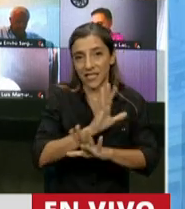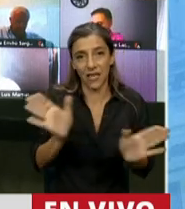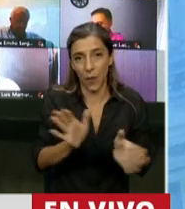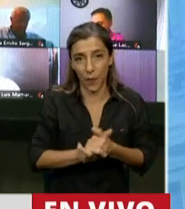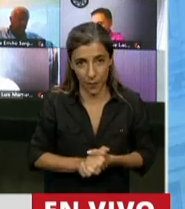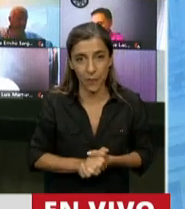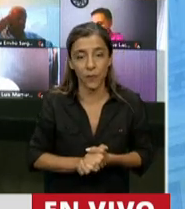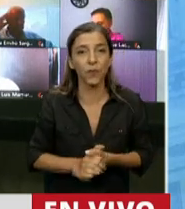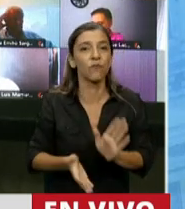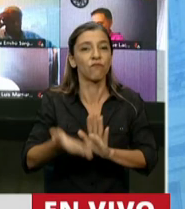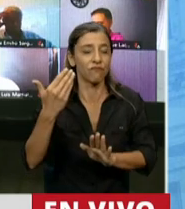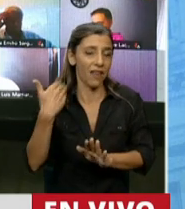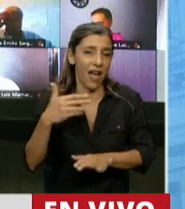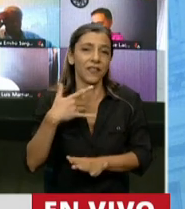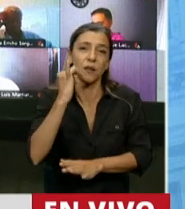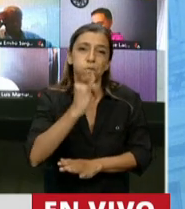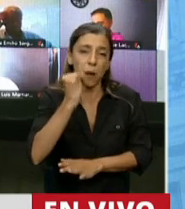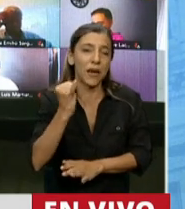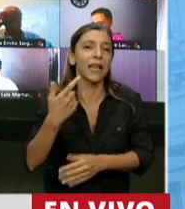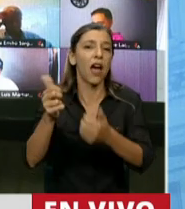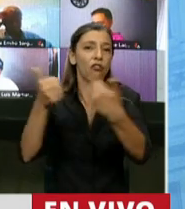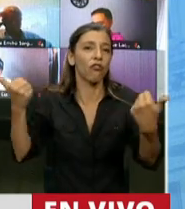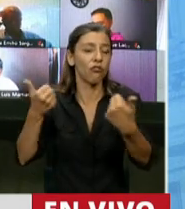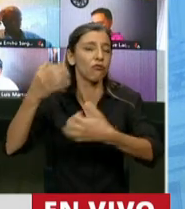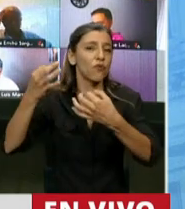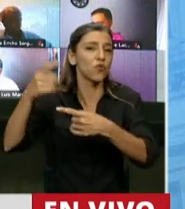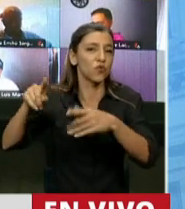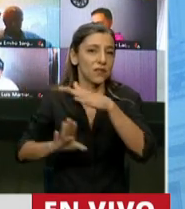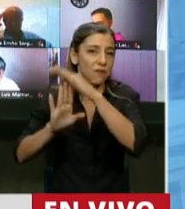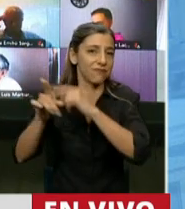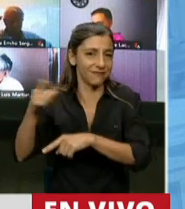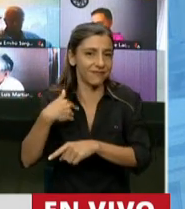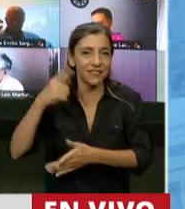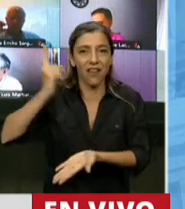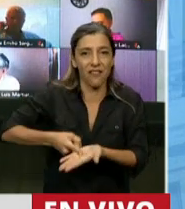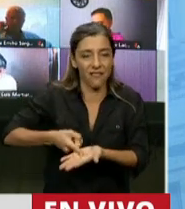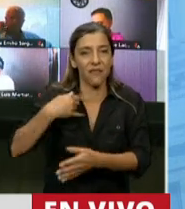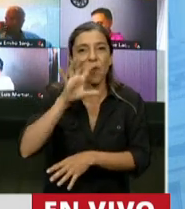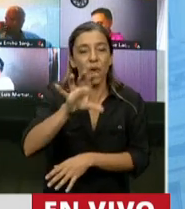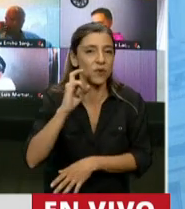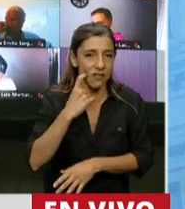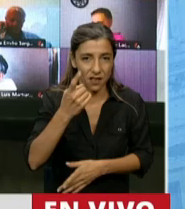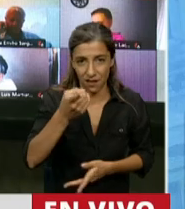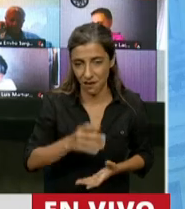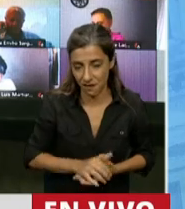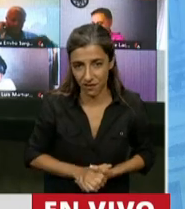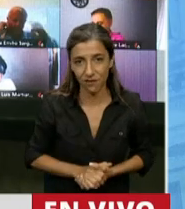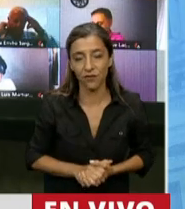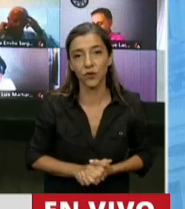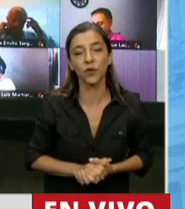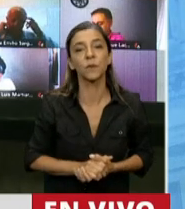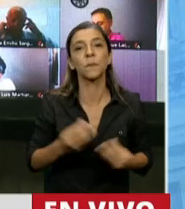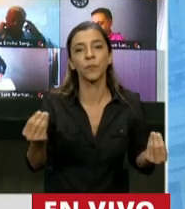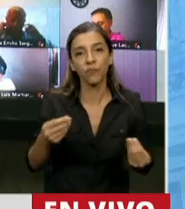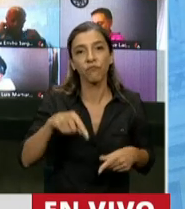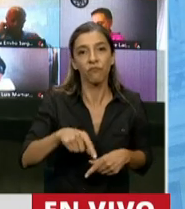la Corte y bien se ha hecho mención esta noche en el fallo reciente de la provincia de Entre Ríos. Los primeros principios que se están violando,